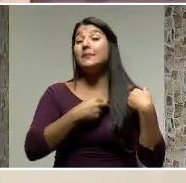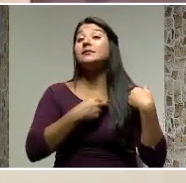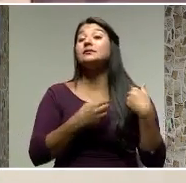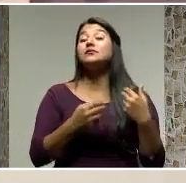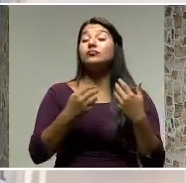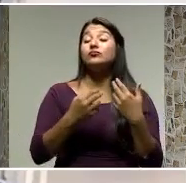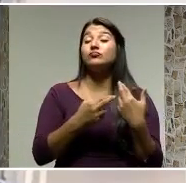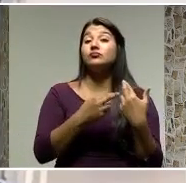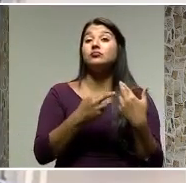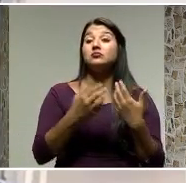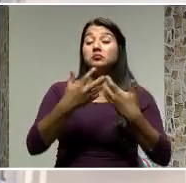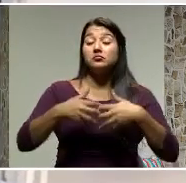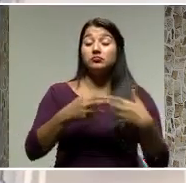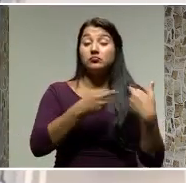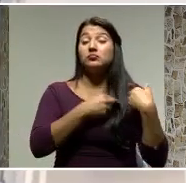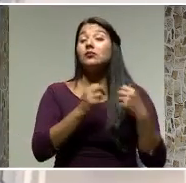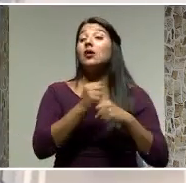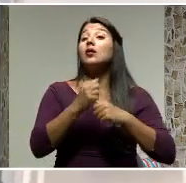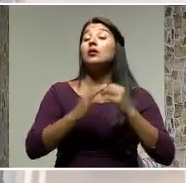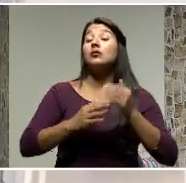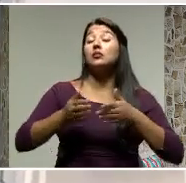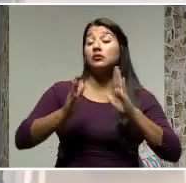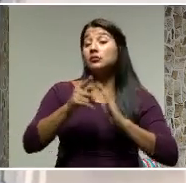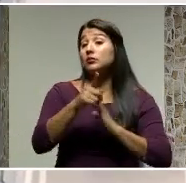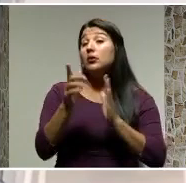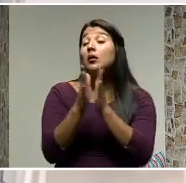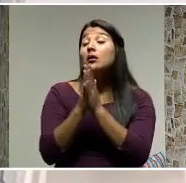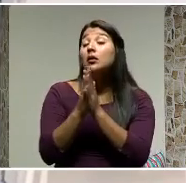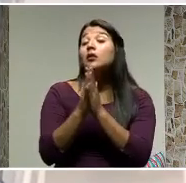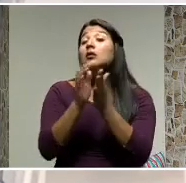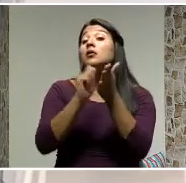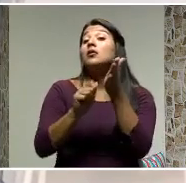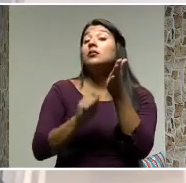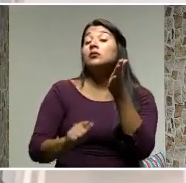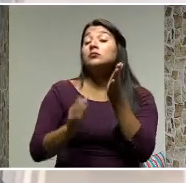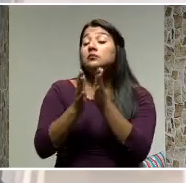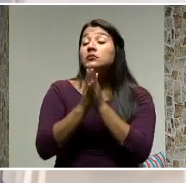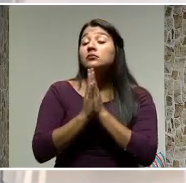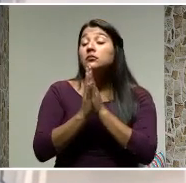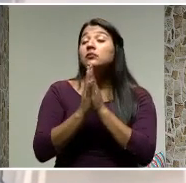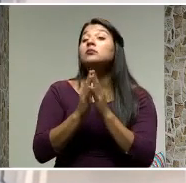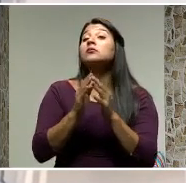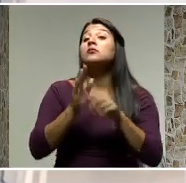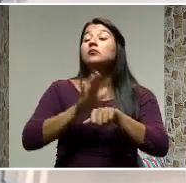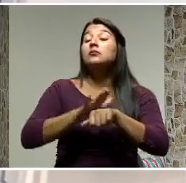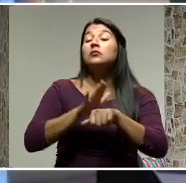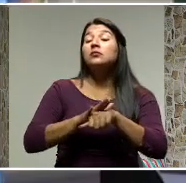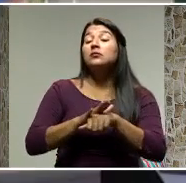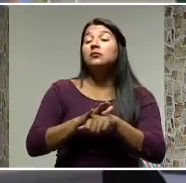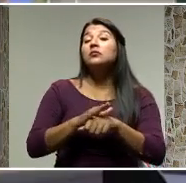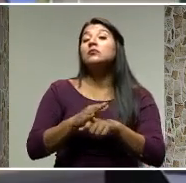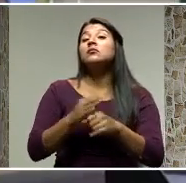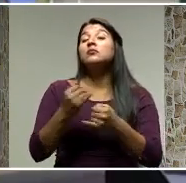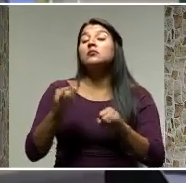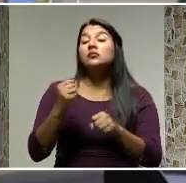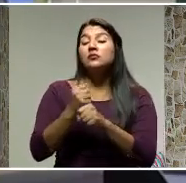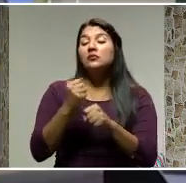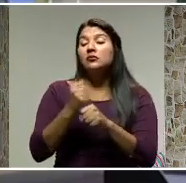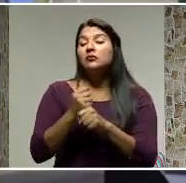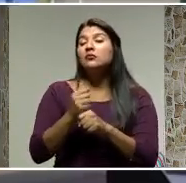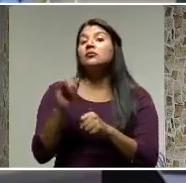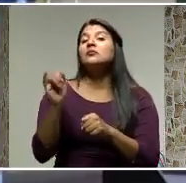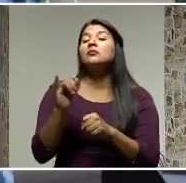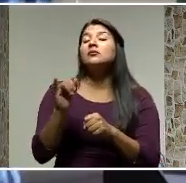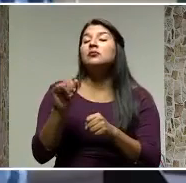contratarla. Pida referencias y solicite que le incluyan una póliza de desempleo en su crédito. Además, tome en cuenta que